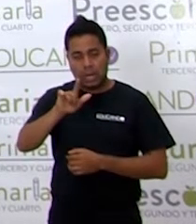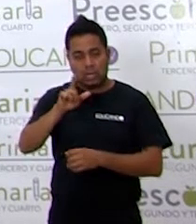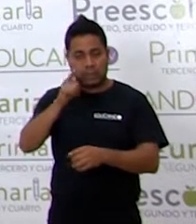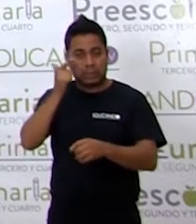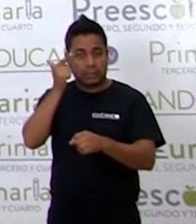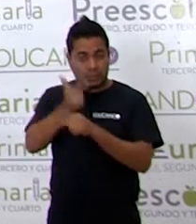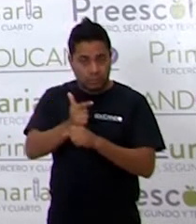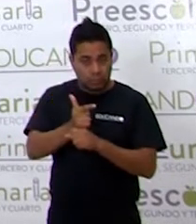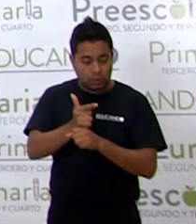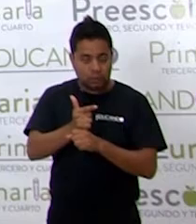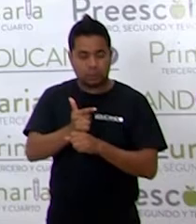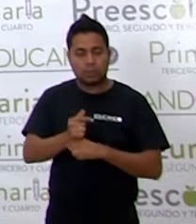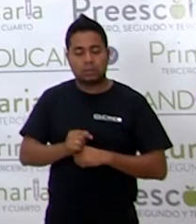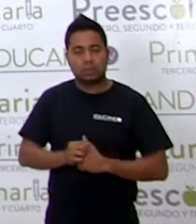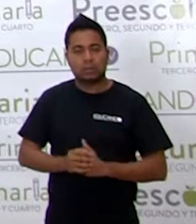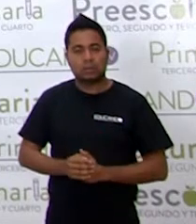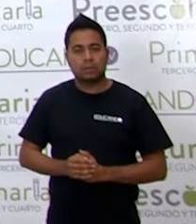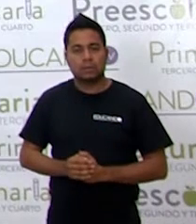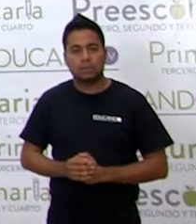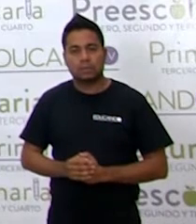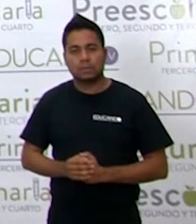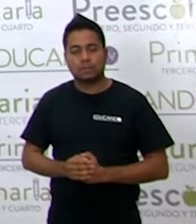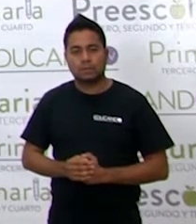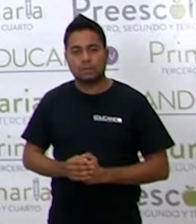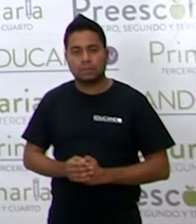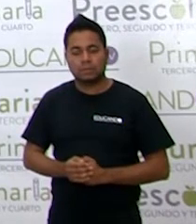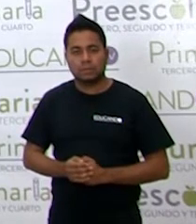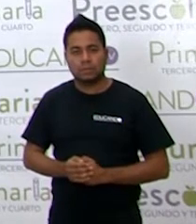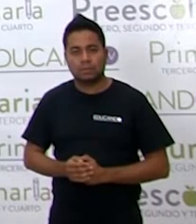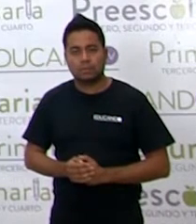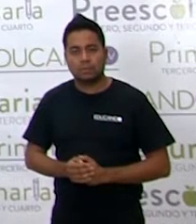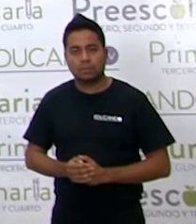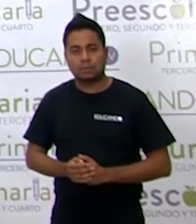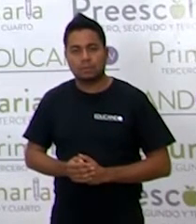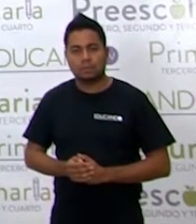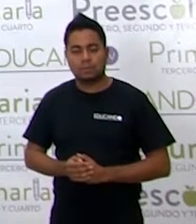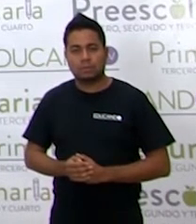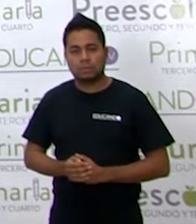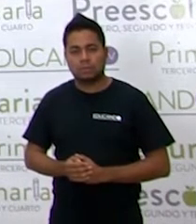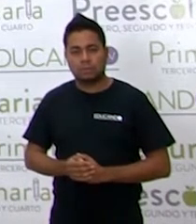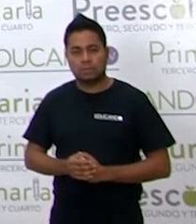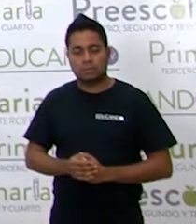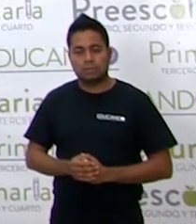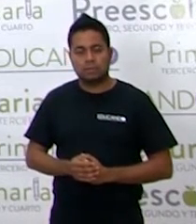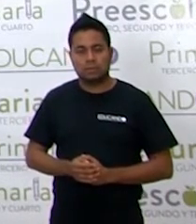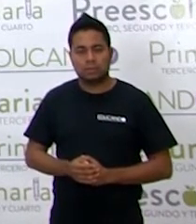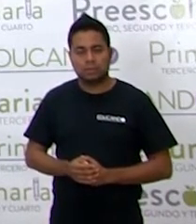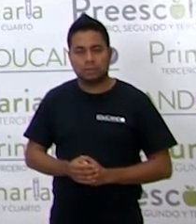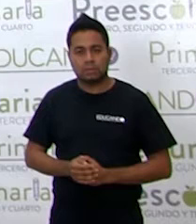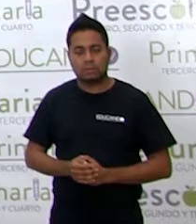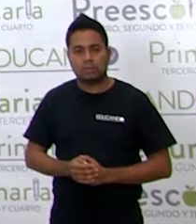al descubrir